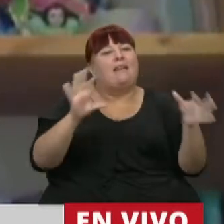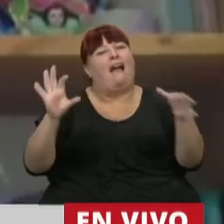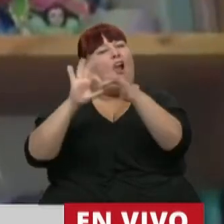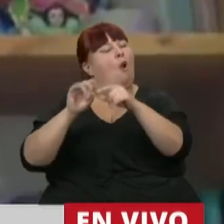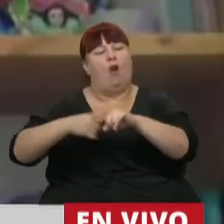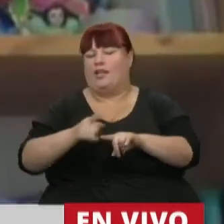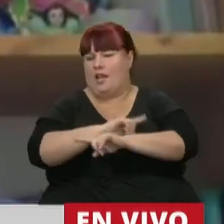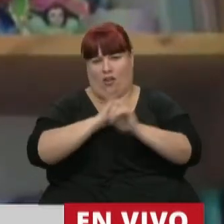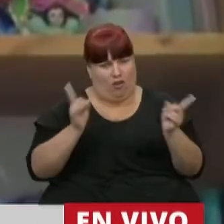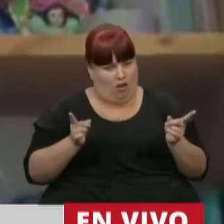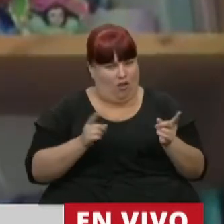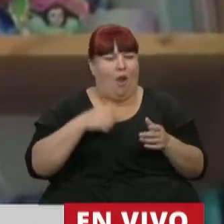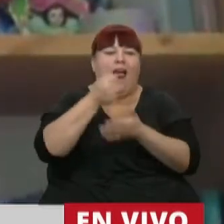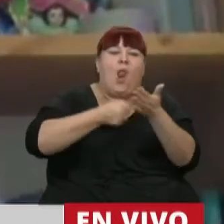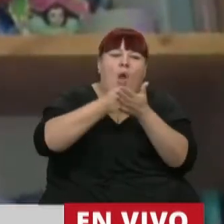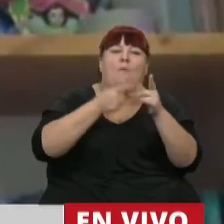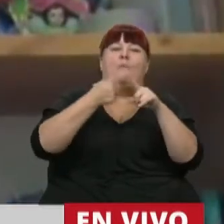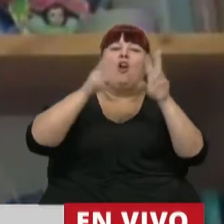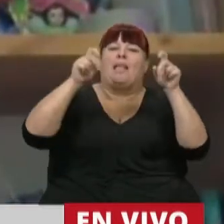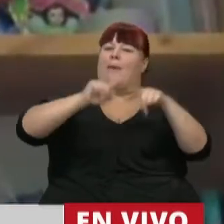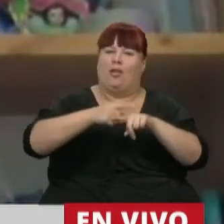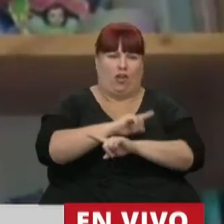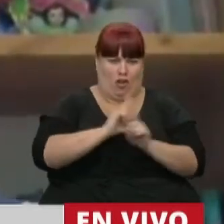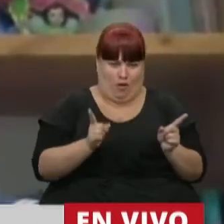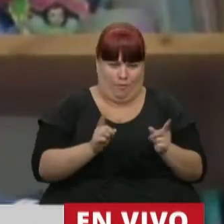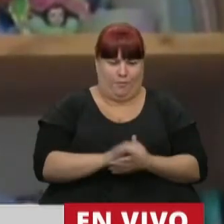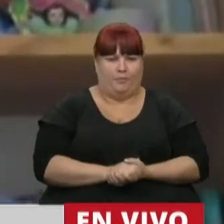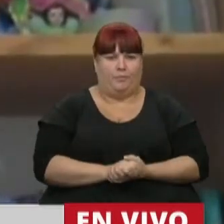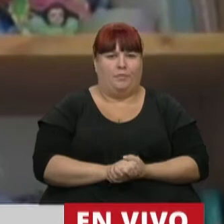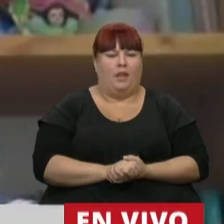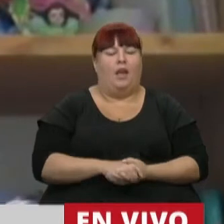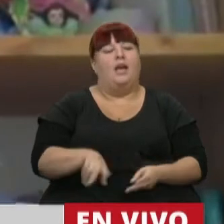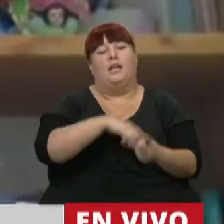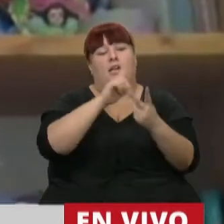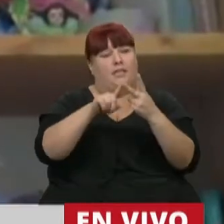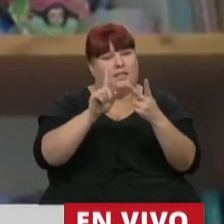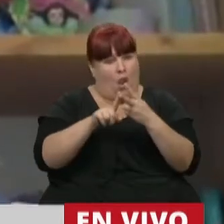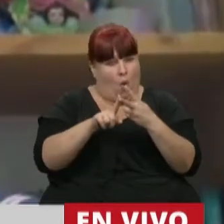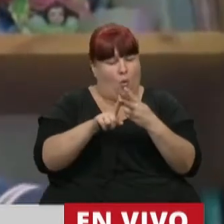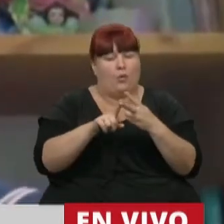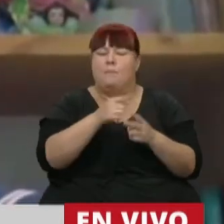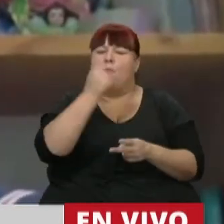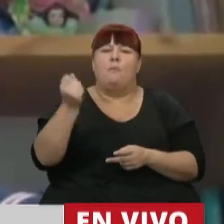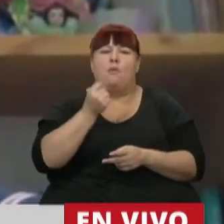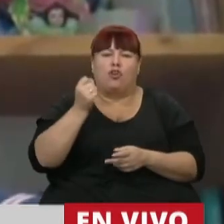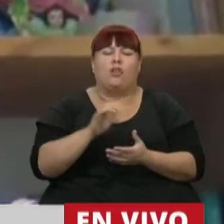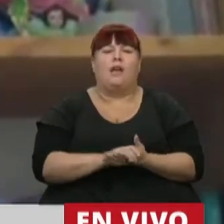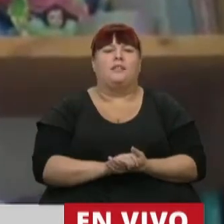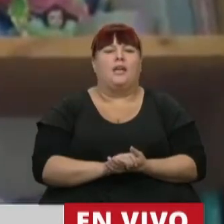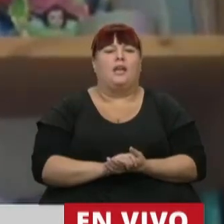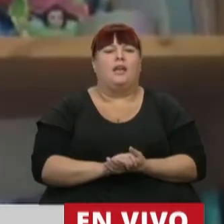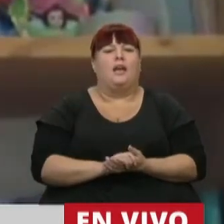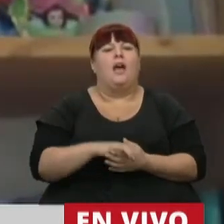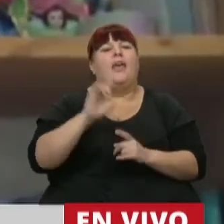a distancia para militar políticamente. La segunda, creo que es fundamental, que no